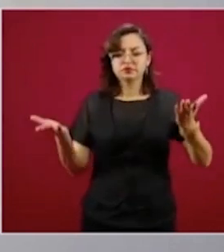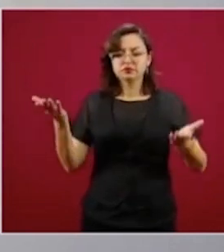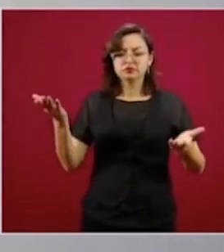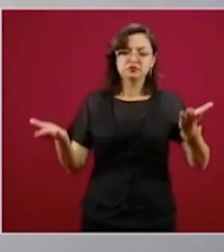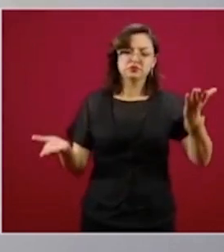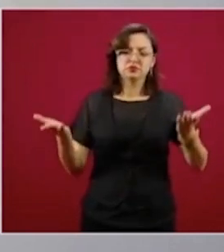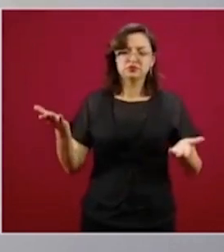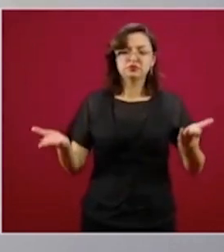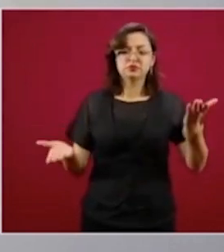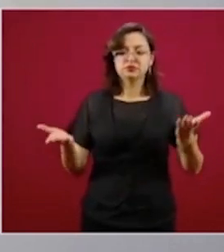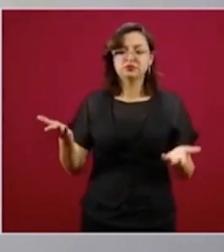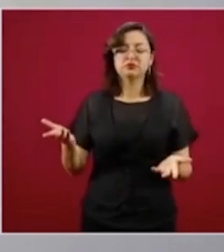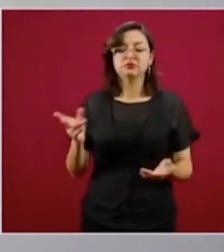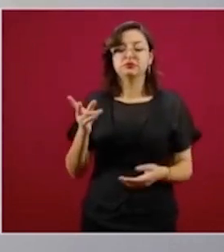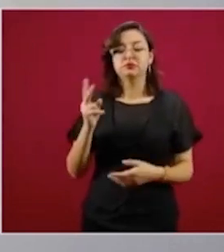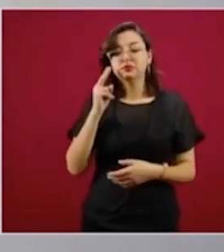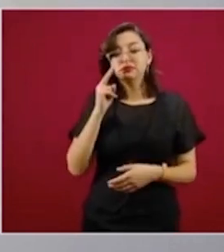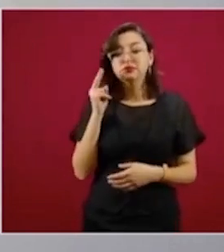vean los medios,